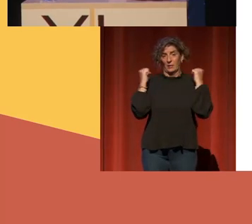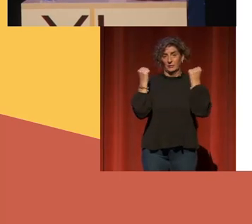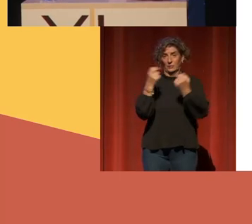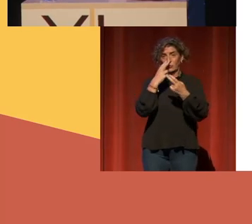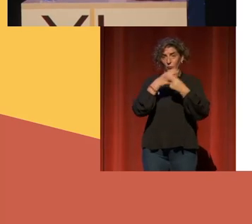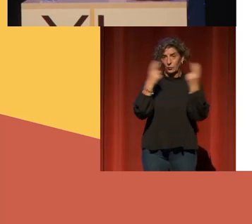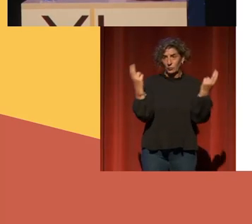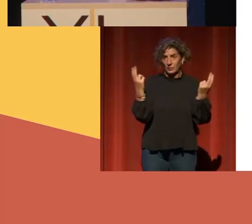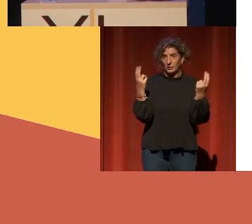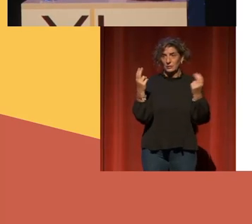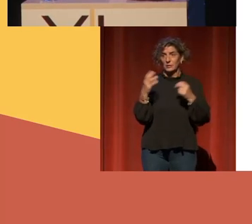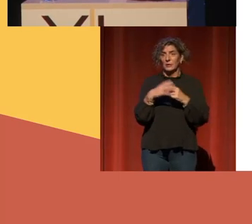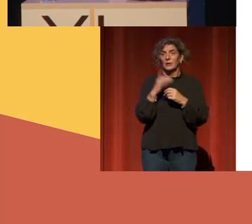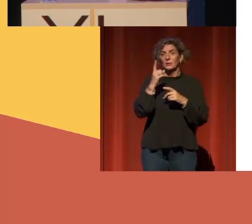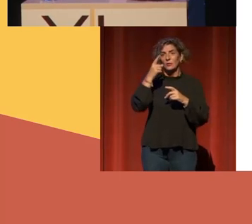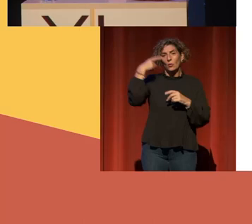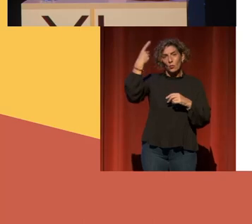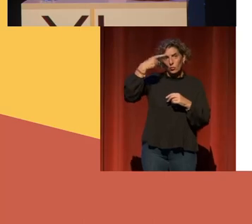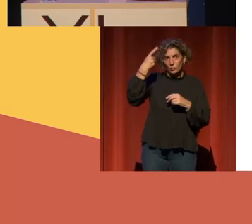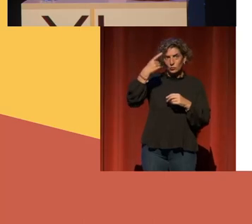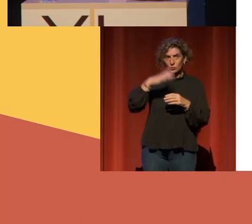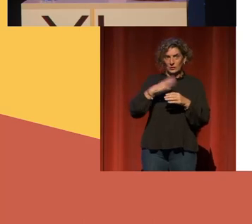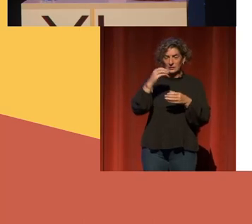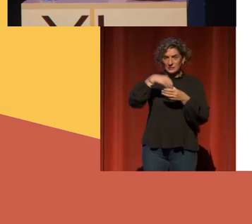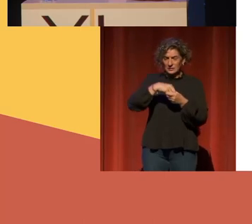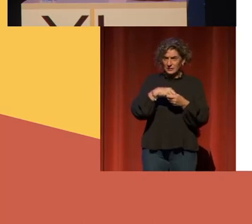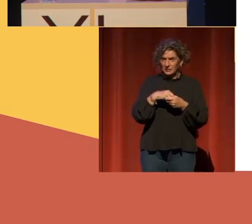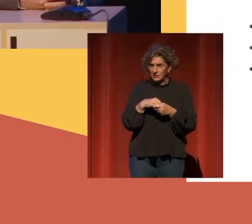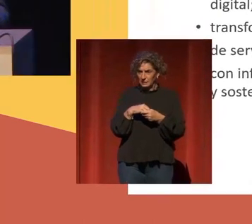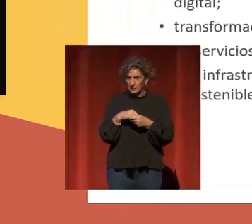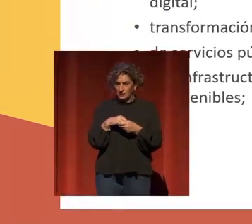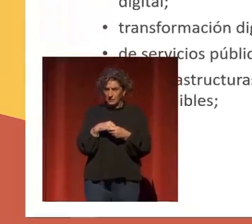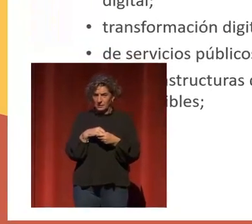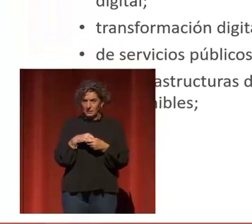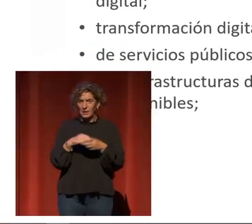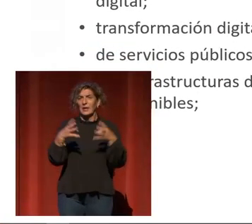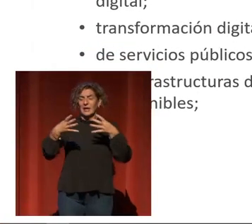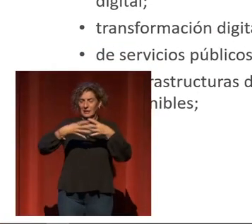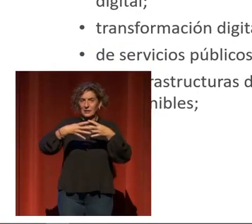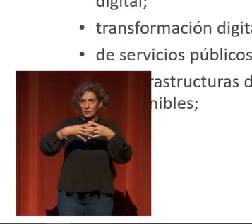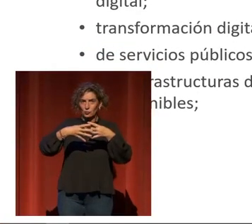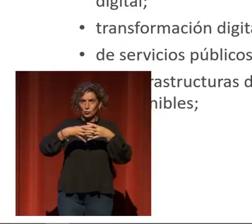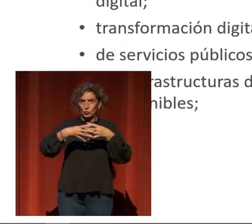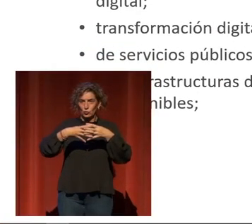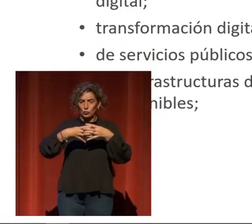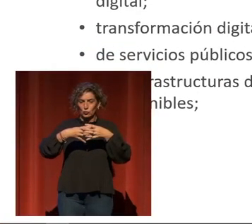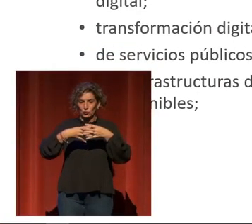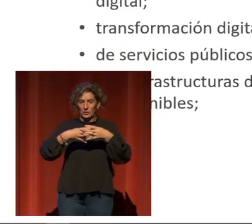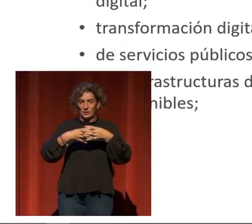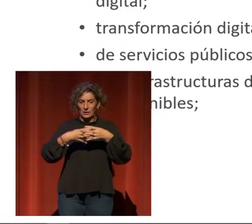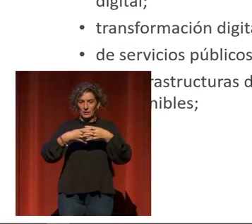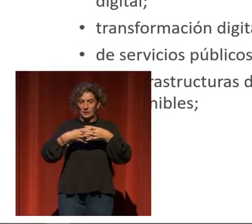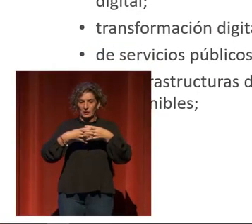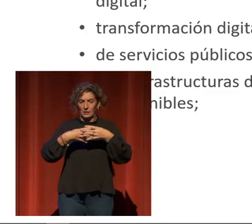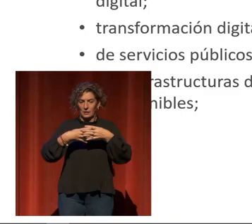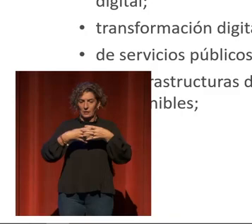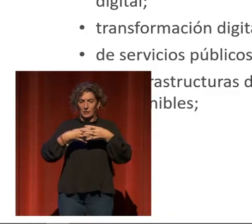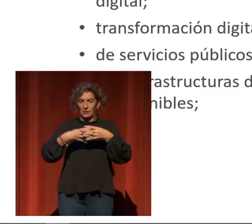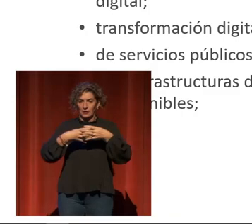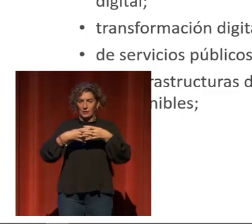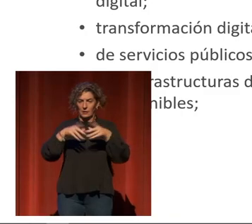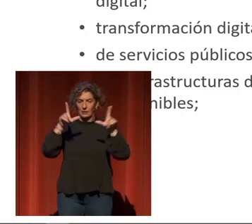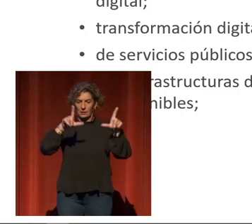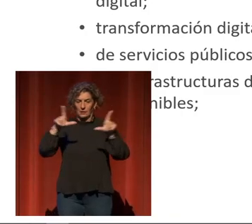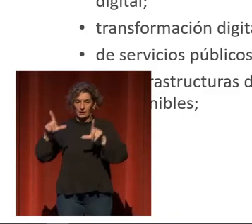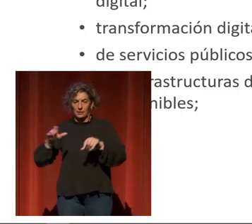supuesto, la infraestructura que soporte todo eso. La infraestructura, pues son que las redes funcionen, que tengamos 5G en